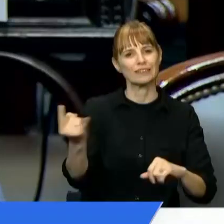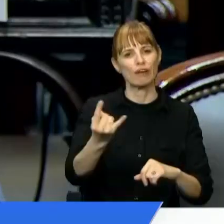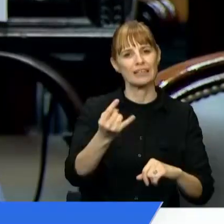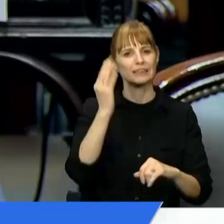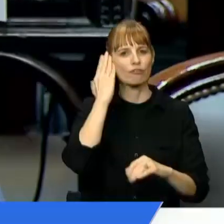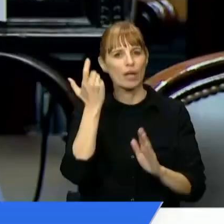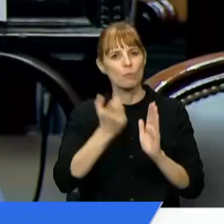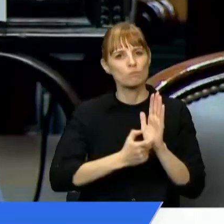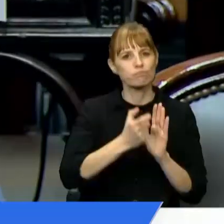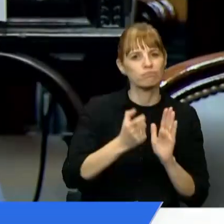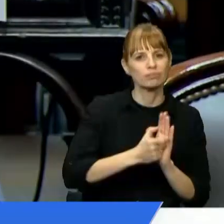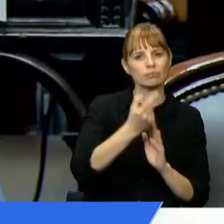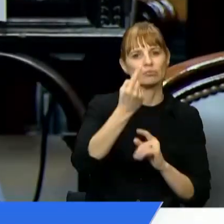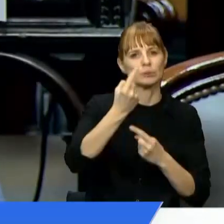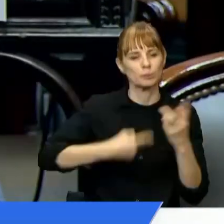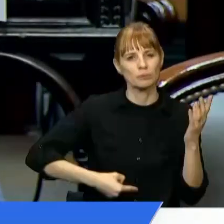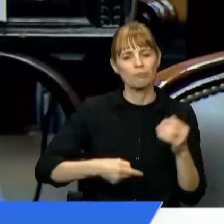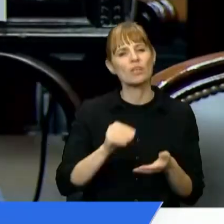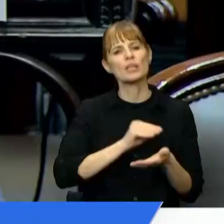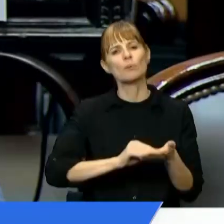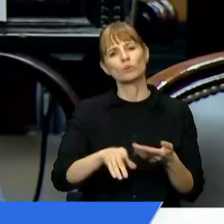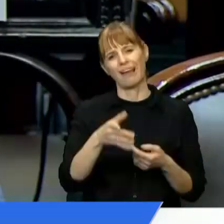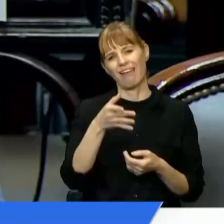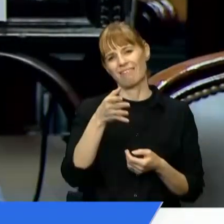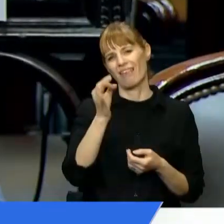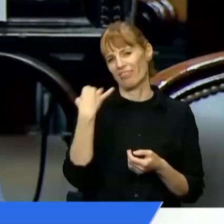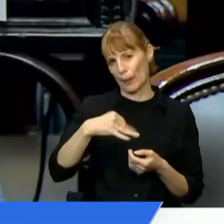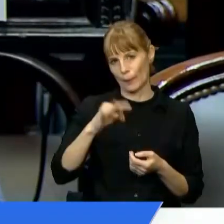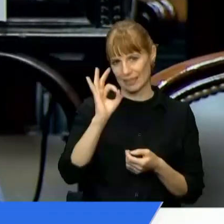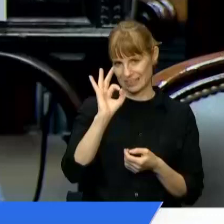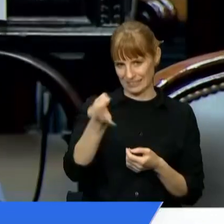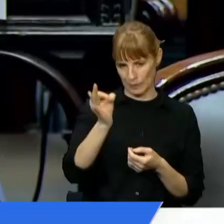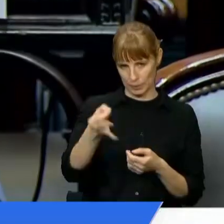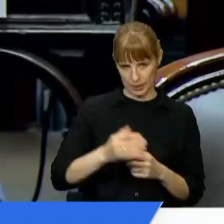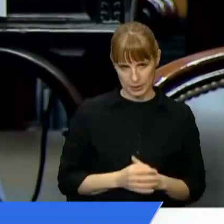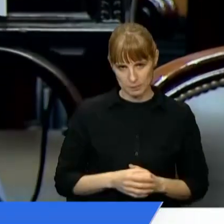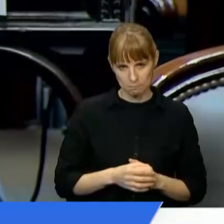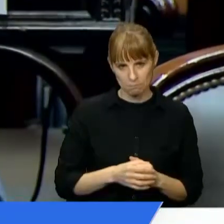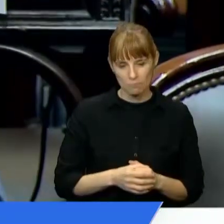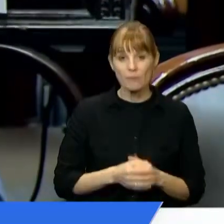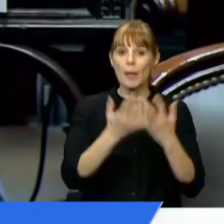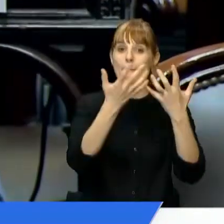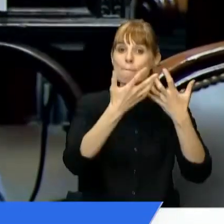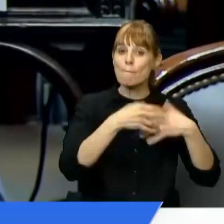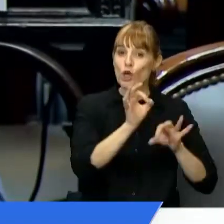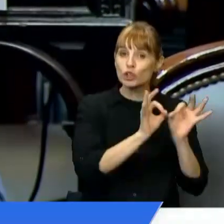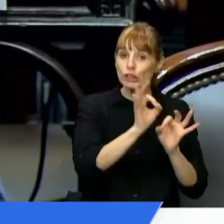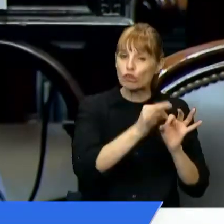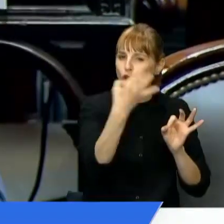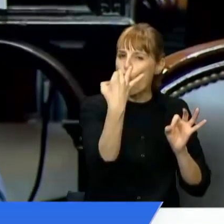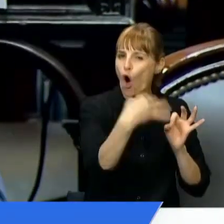expresar posiciones acá. La Diputada debería saber que lo que decía el proyecto original,